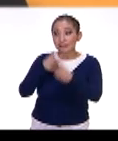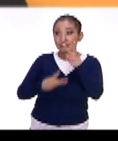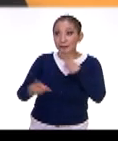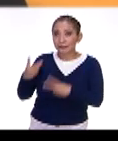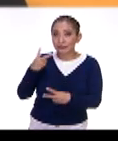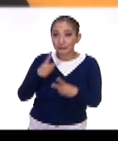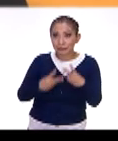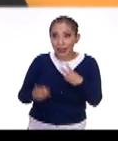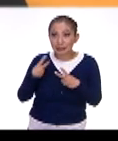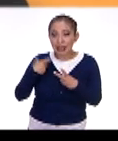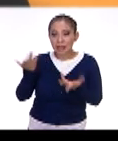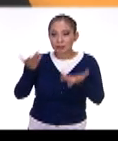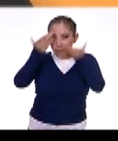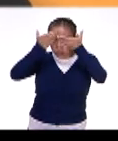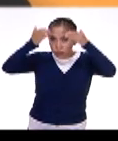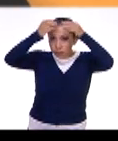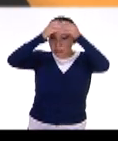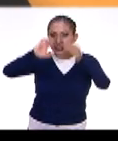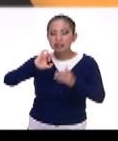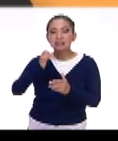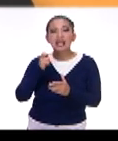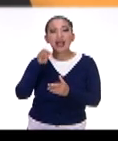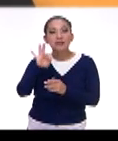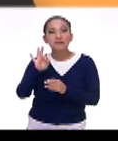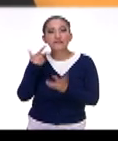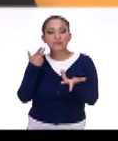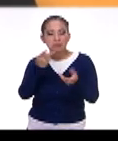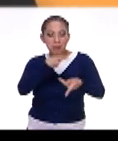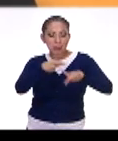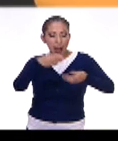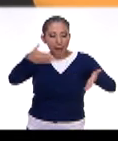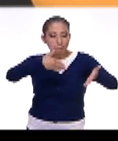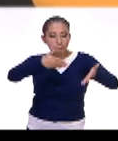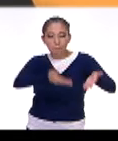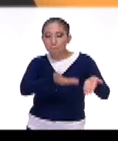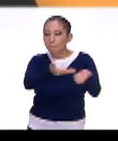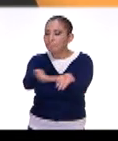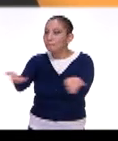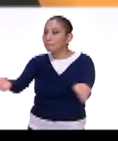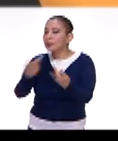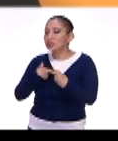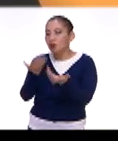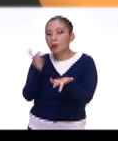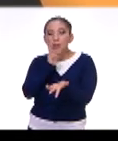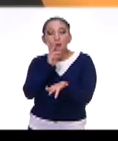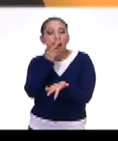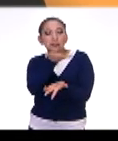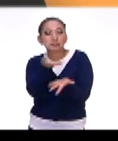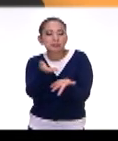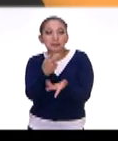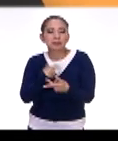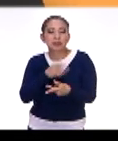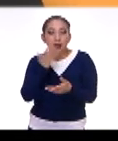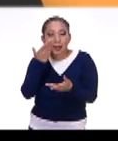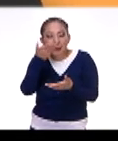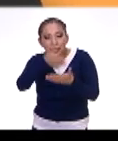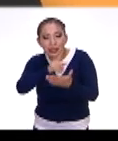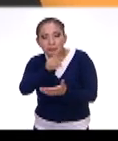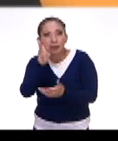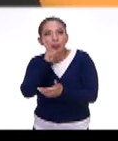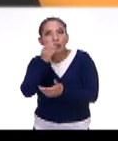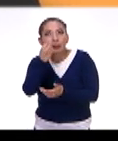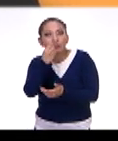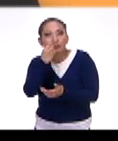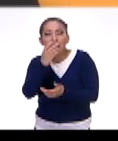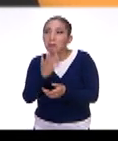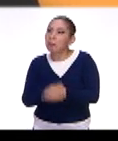chefs a hacer estas degustaciones y también nos abren la puerta de que la gente, después de probar estos